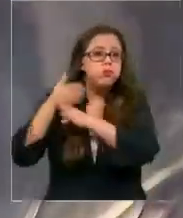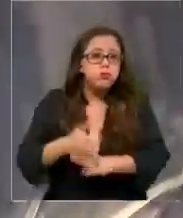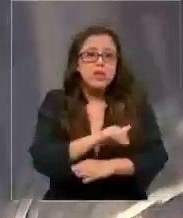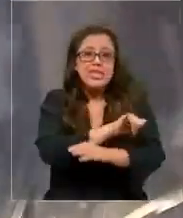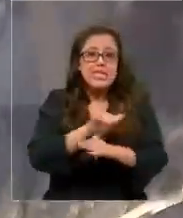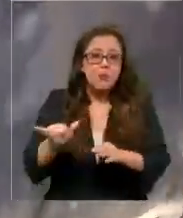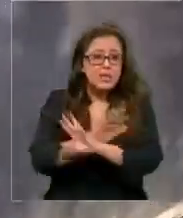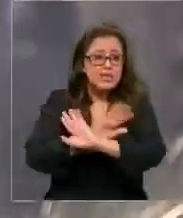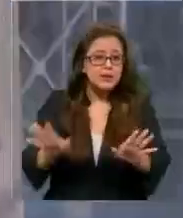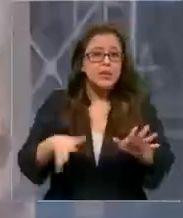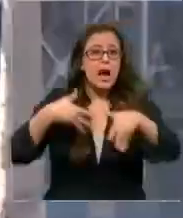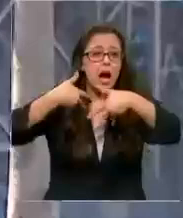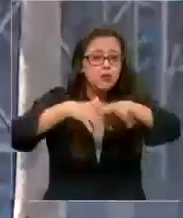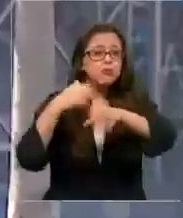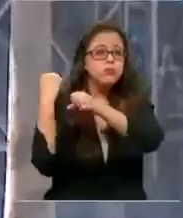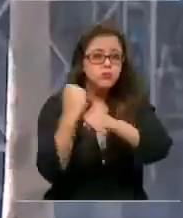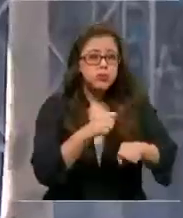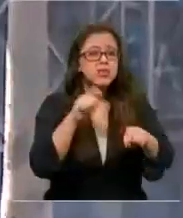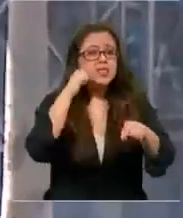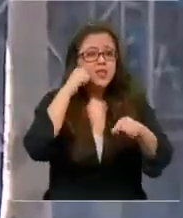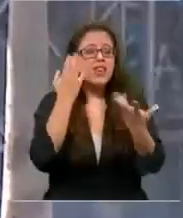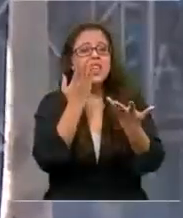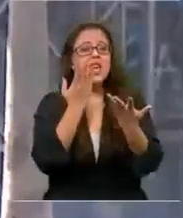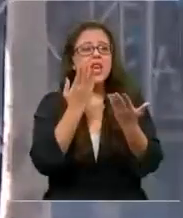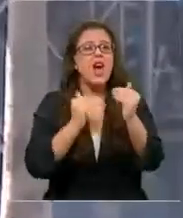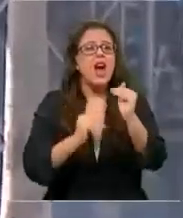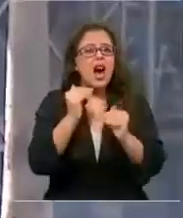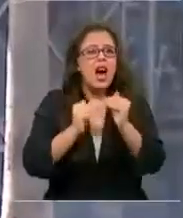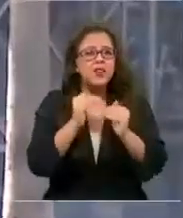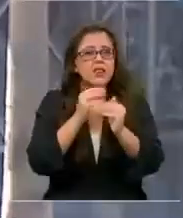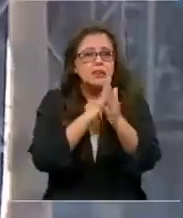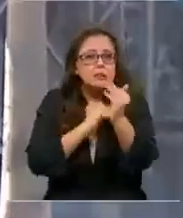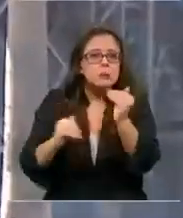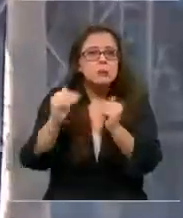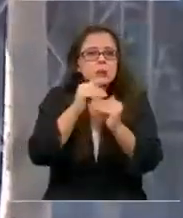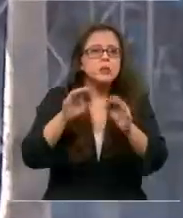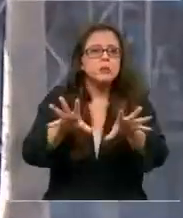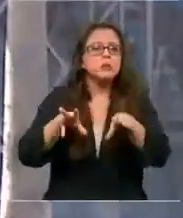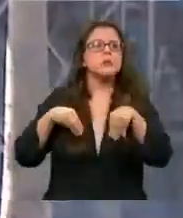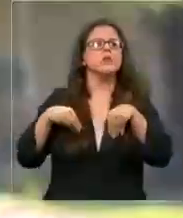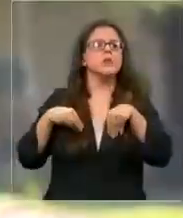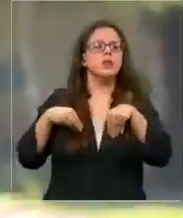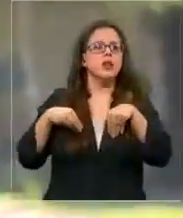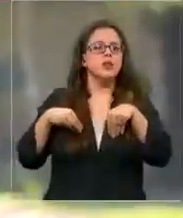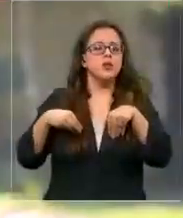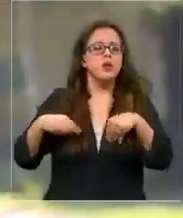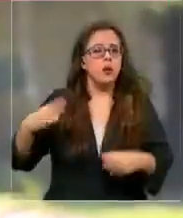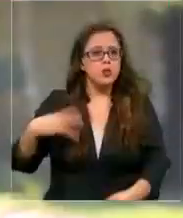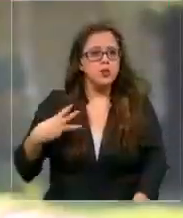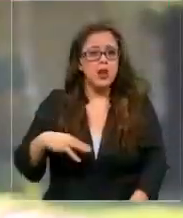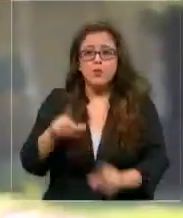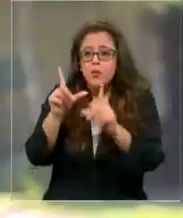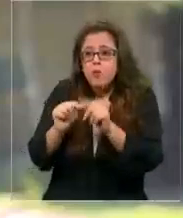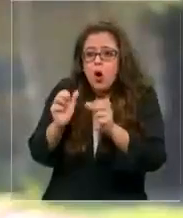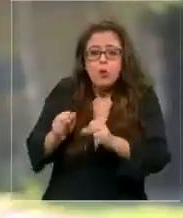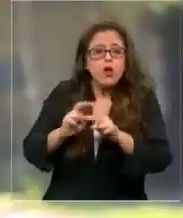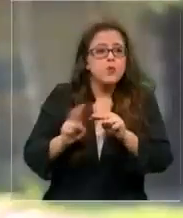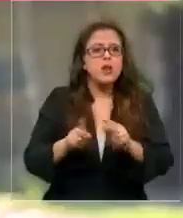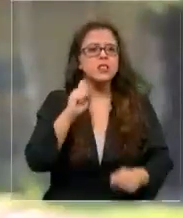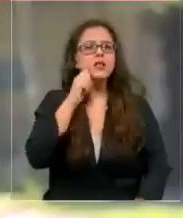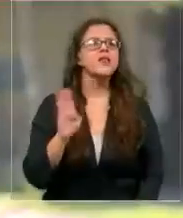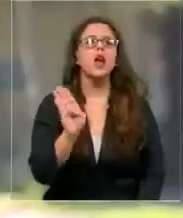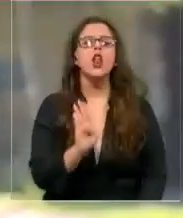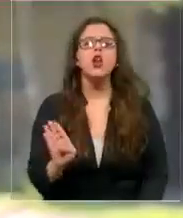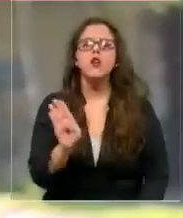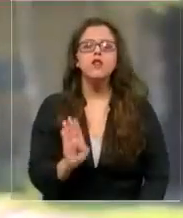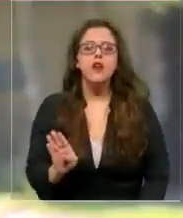manifestación en Plaza Baquedano, excede muchas veces las atribuciones de la misma Municipalidad. Poco es que uno puede hacer si lo básico,